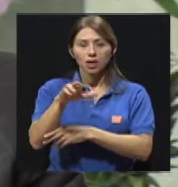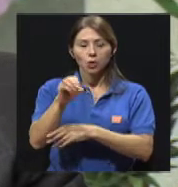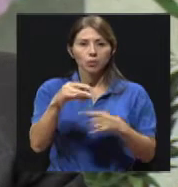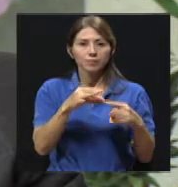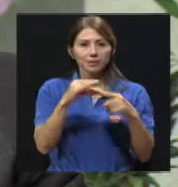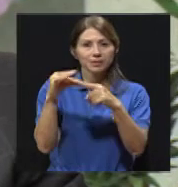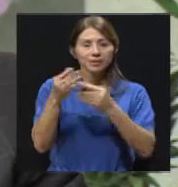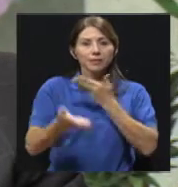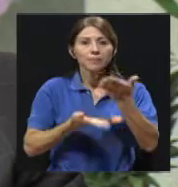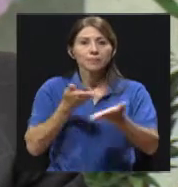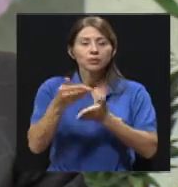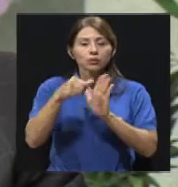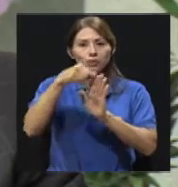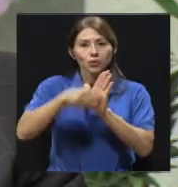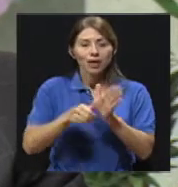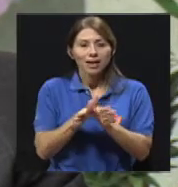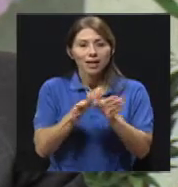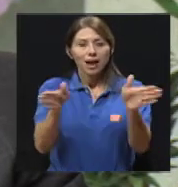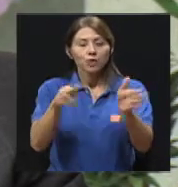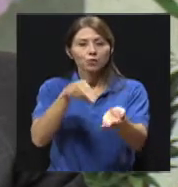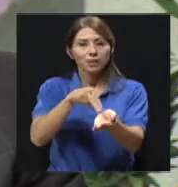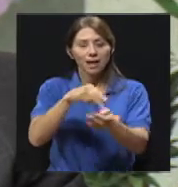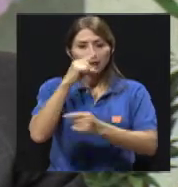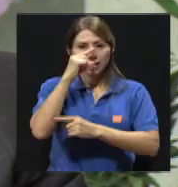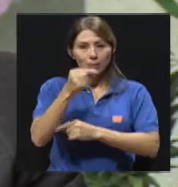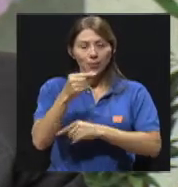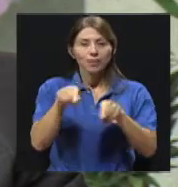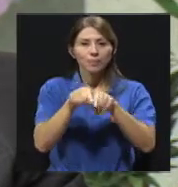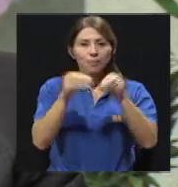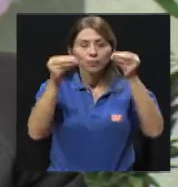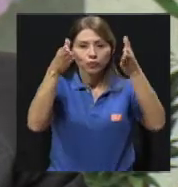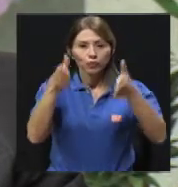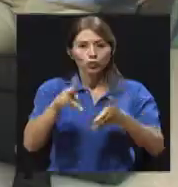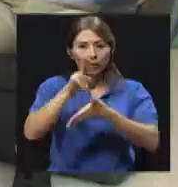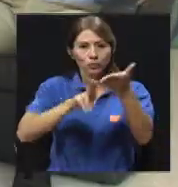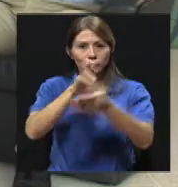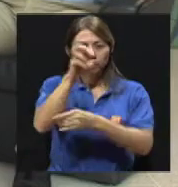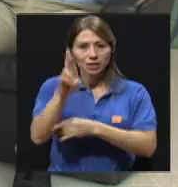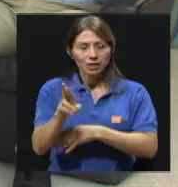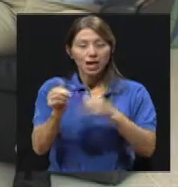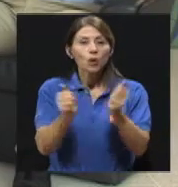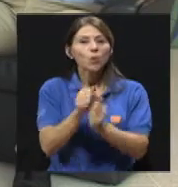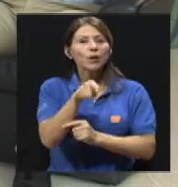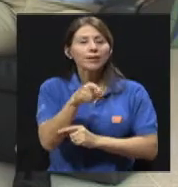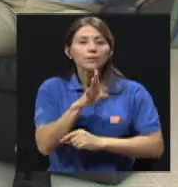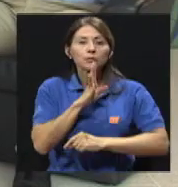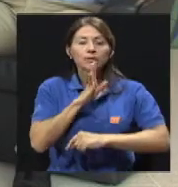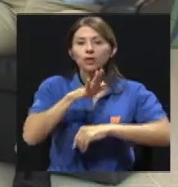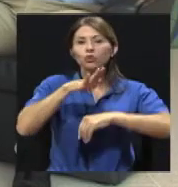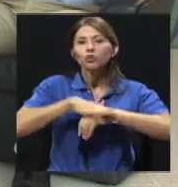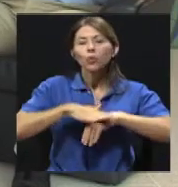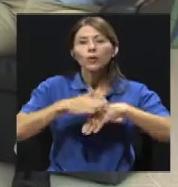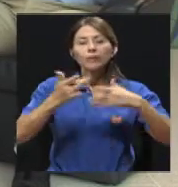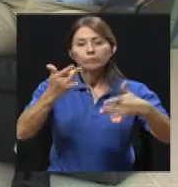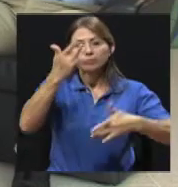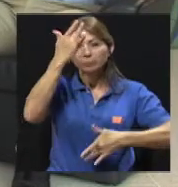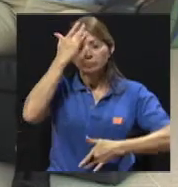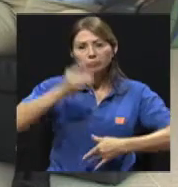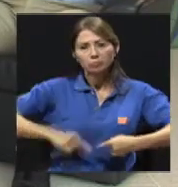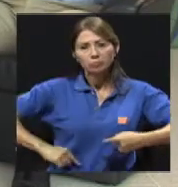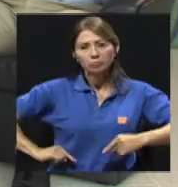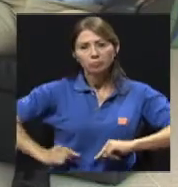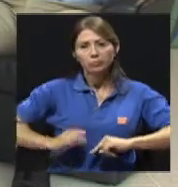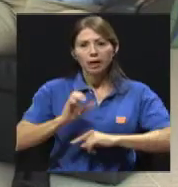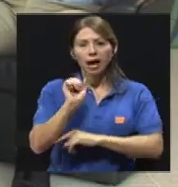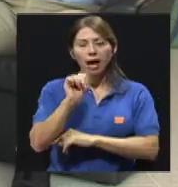cirugía general del Hospital Calderón Guardia y profesor de la Universidad de Costa Rica. Con él estamos hablando acerca de la apendicitis aguda.